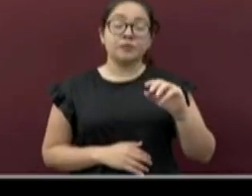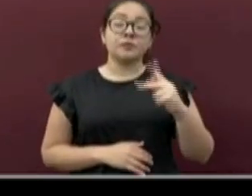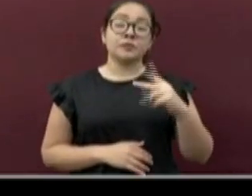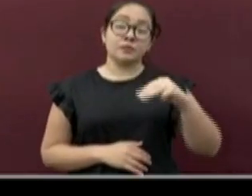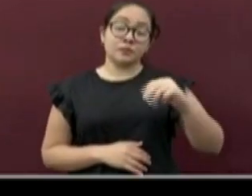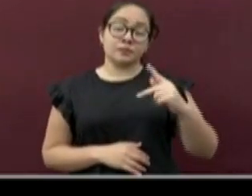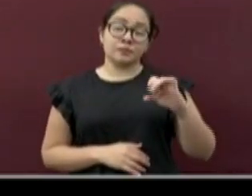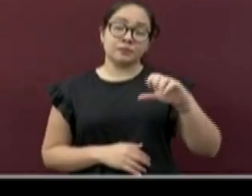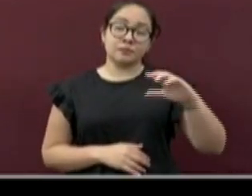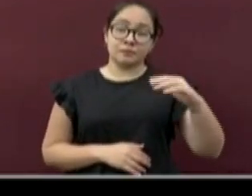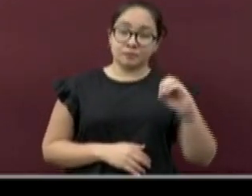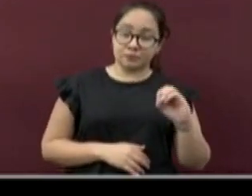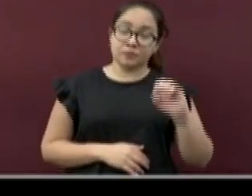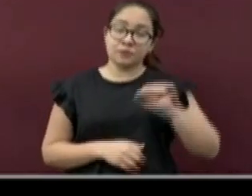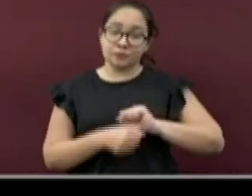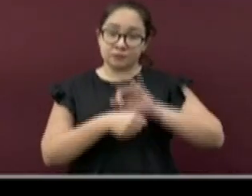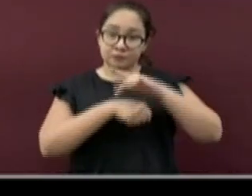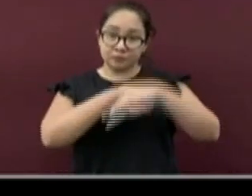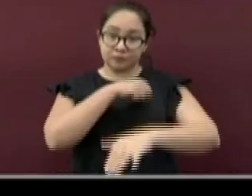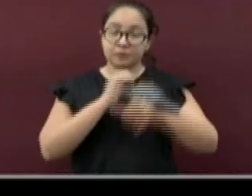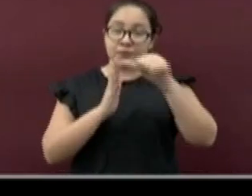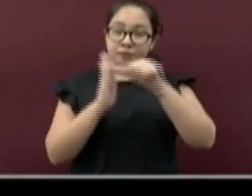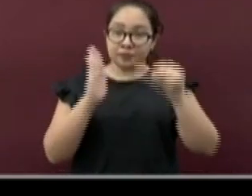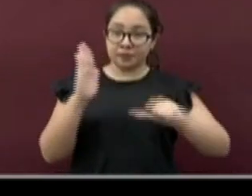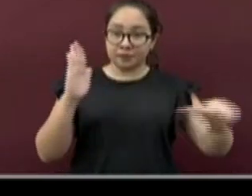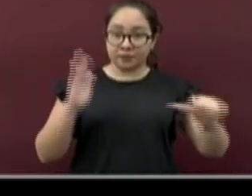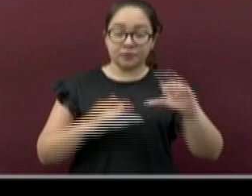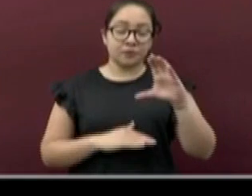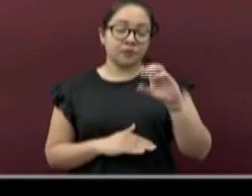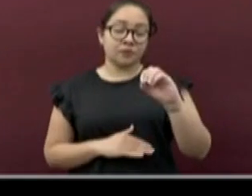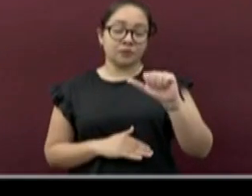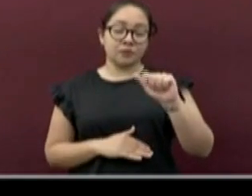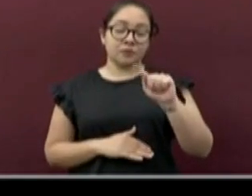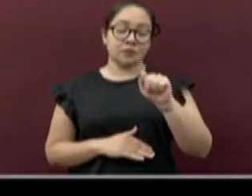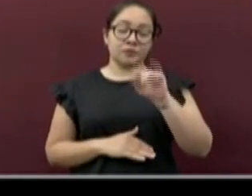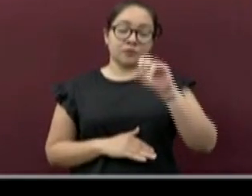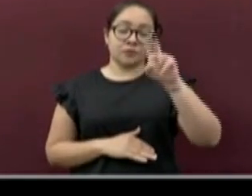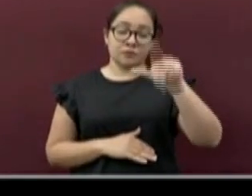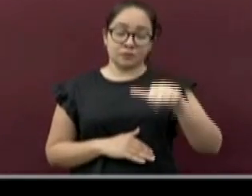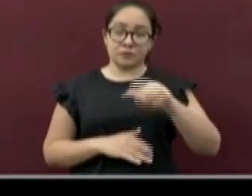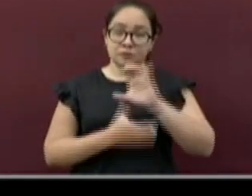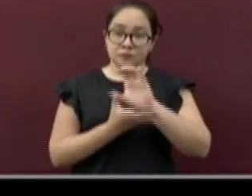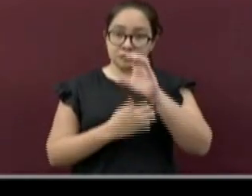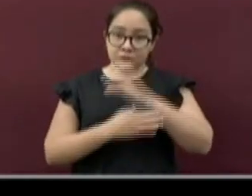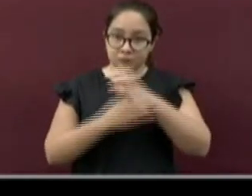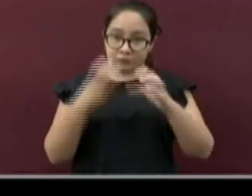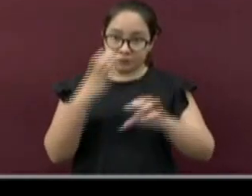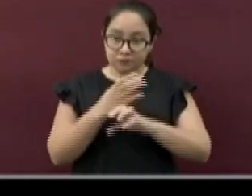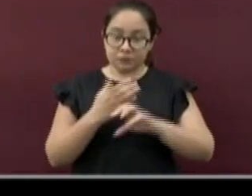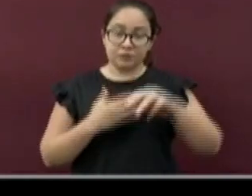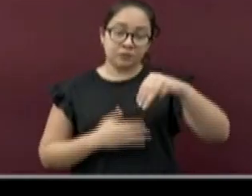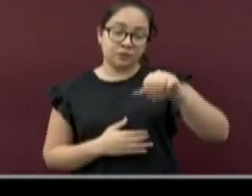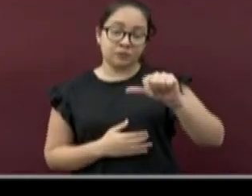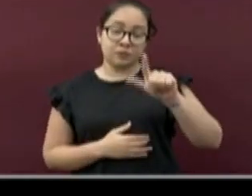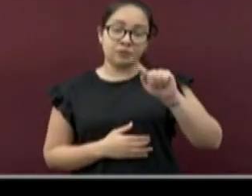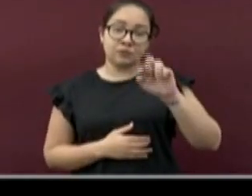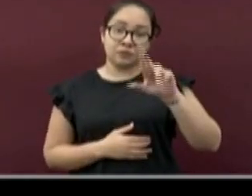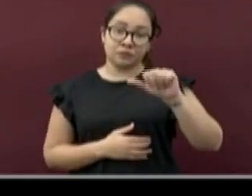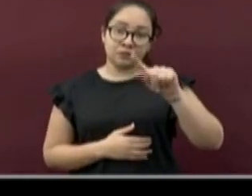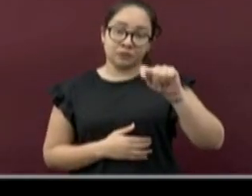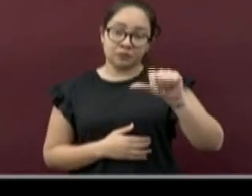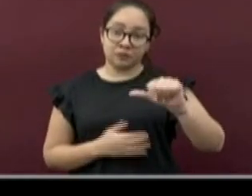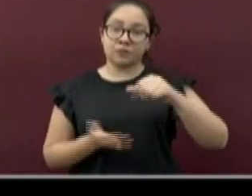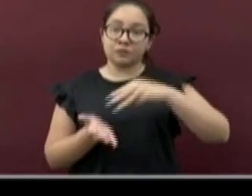Tuxtla, Alto Tonga, Coatzintla, Cozamaluapan, Maltrata, Martínez de la Torre,